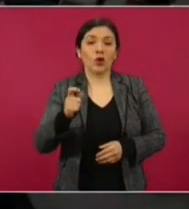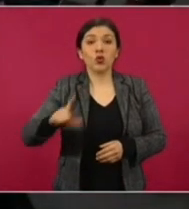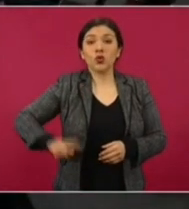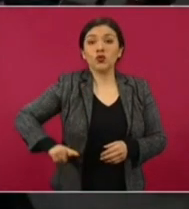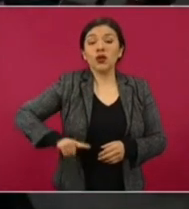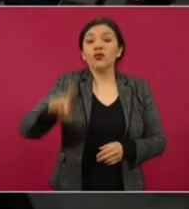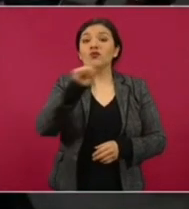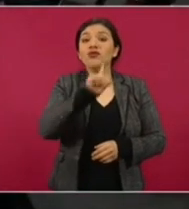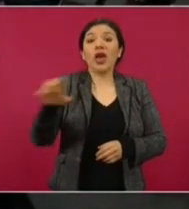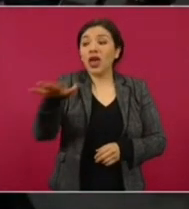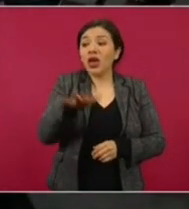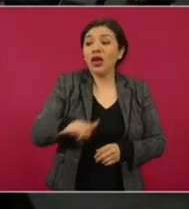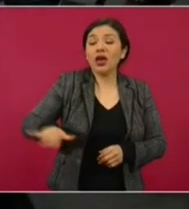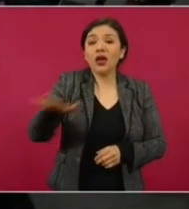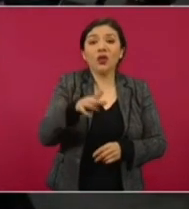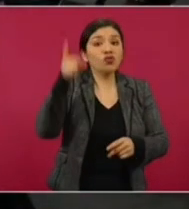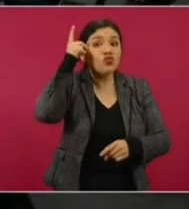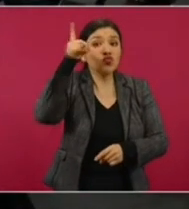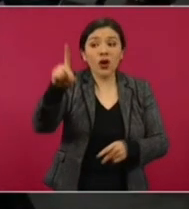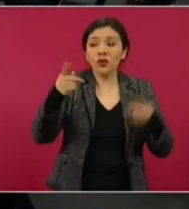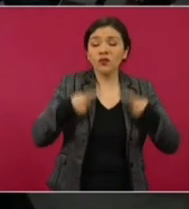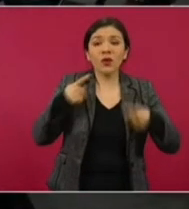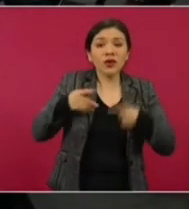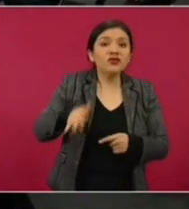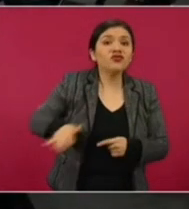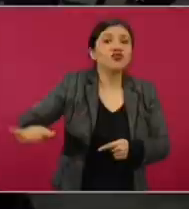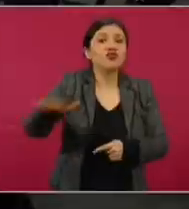es de todos.